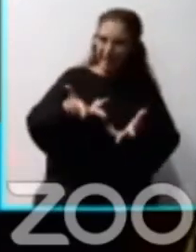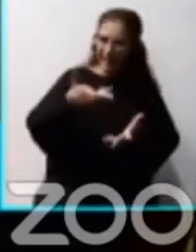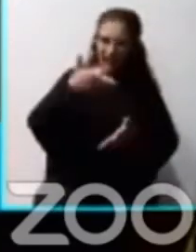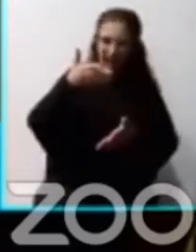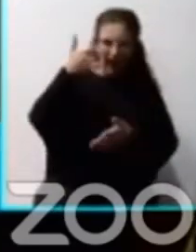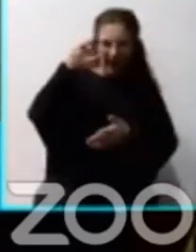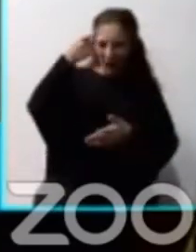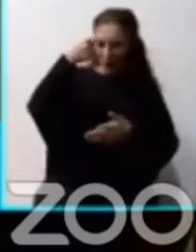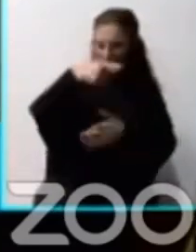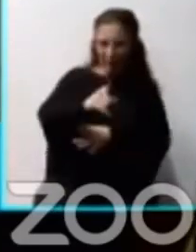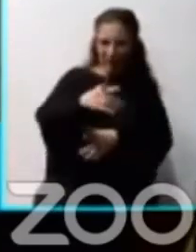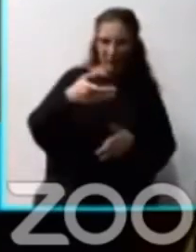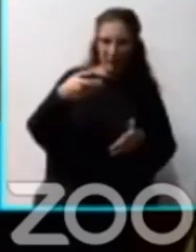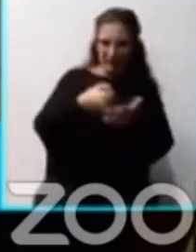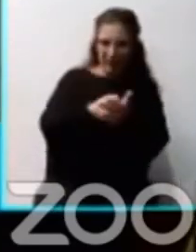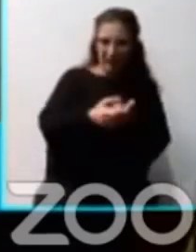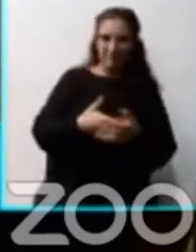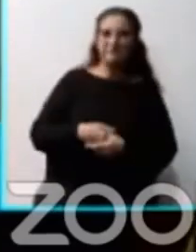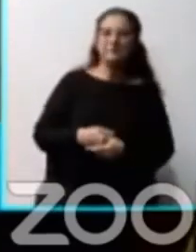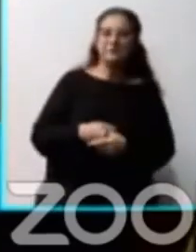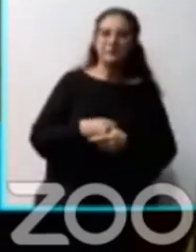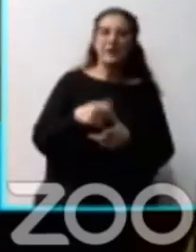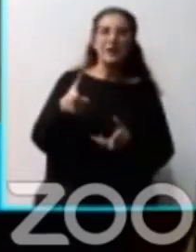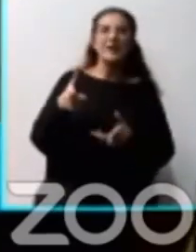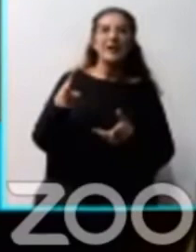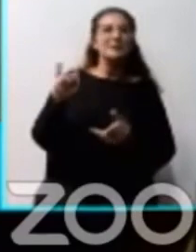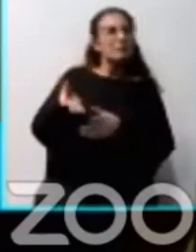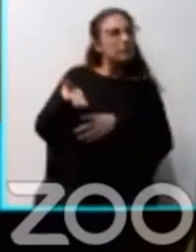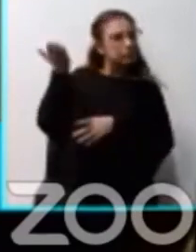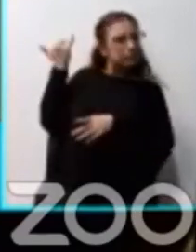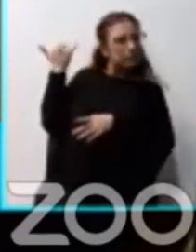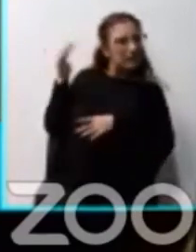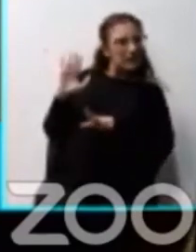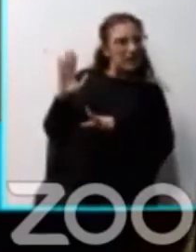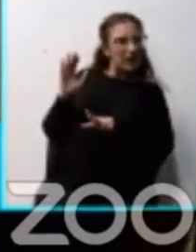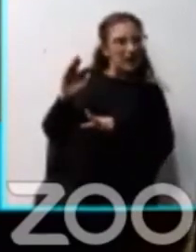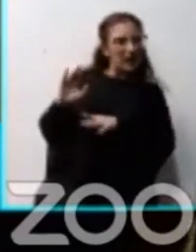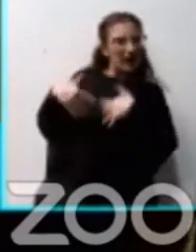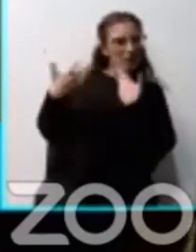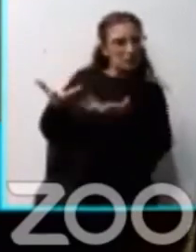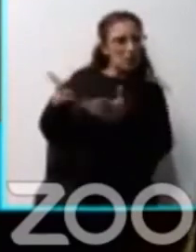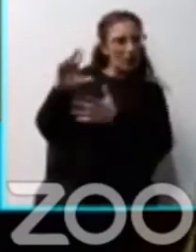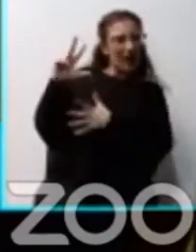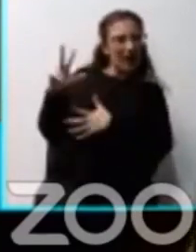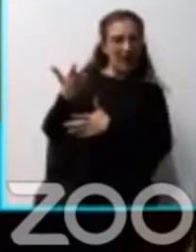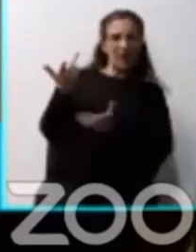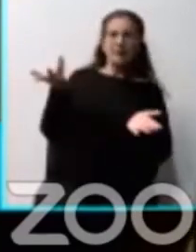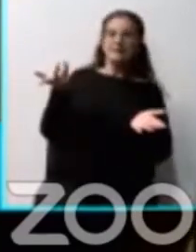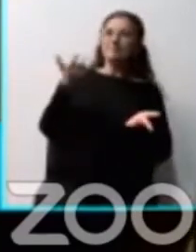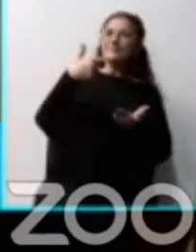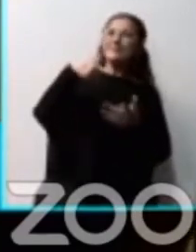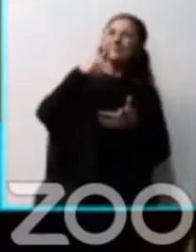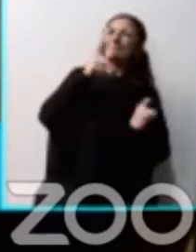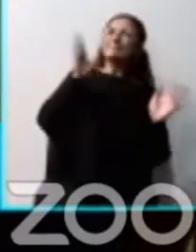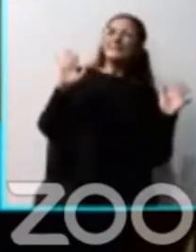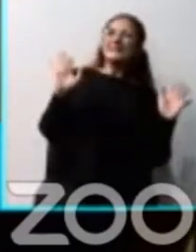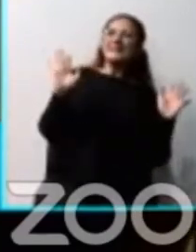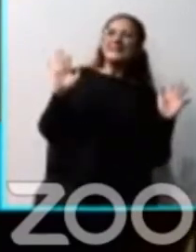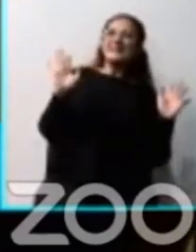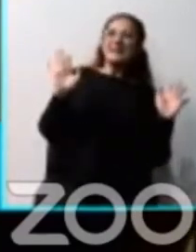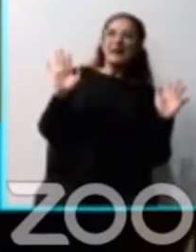rato se hablaba de los beneficios a los hoteles. ¿No les parece en esta ciudad que se pudiera resolver